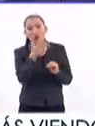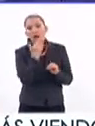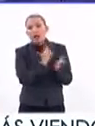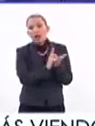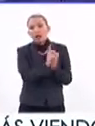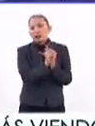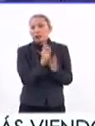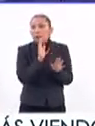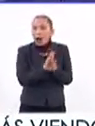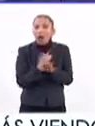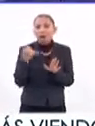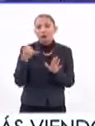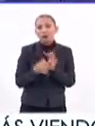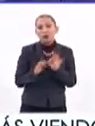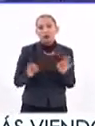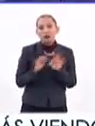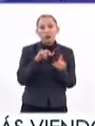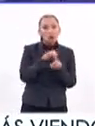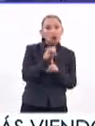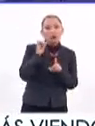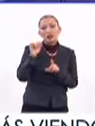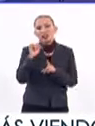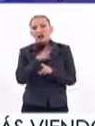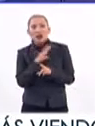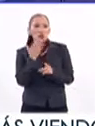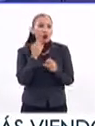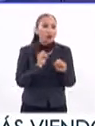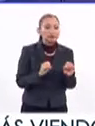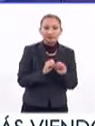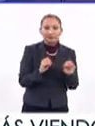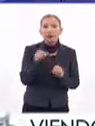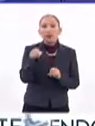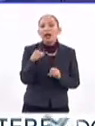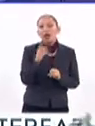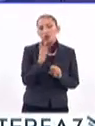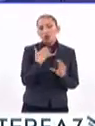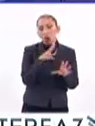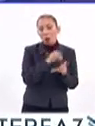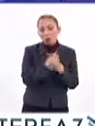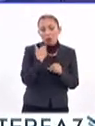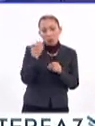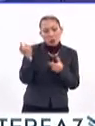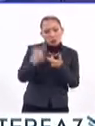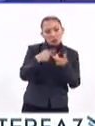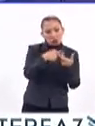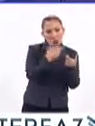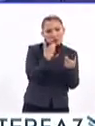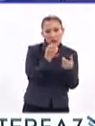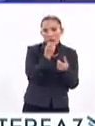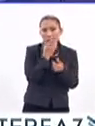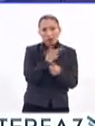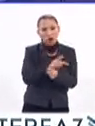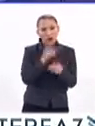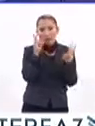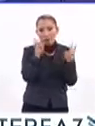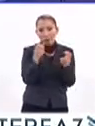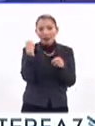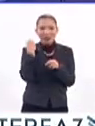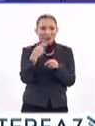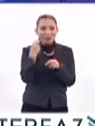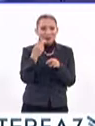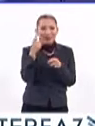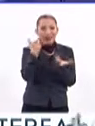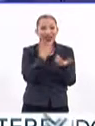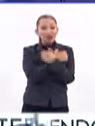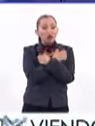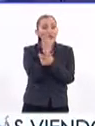derecho mucho más allá que si bullying o no bullying, ¿no? Entonces, bueno, pues, yo creo que está muy completa, muy padre. Me encanta el tema de que le pongan